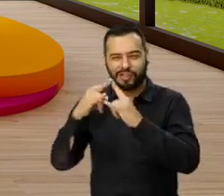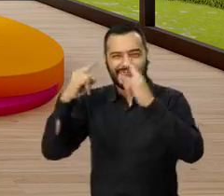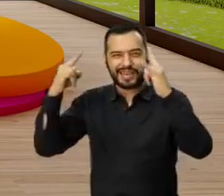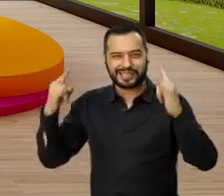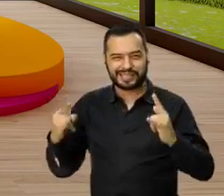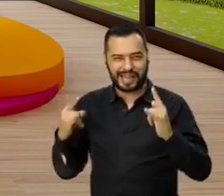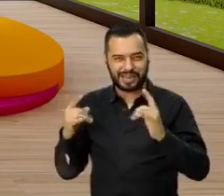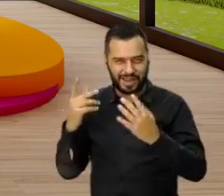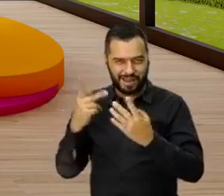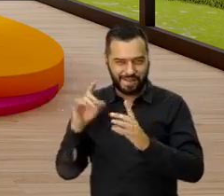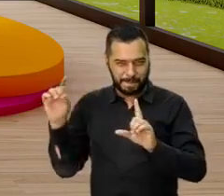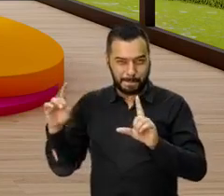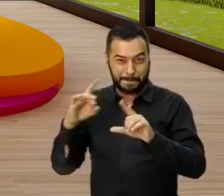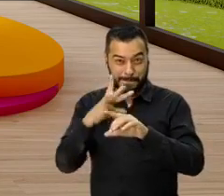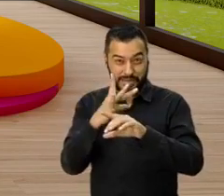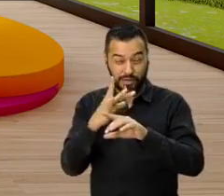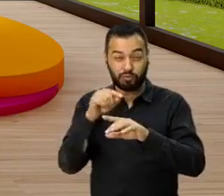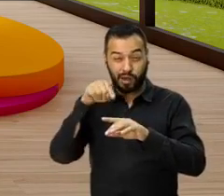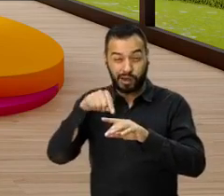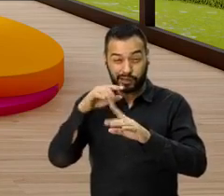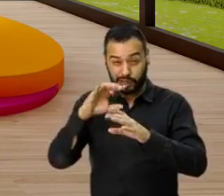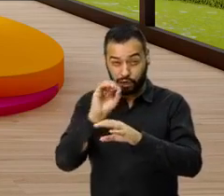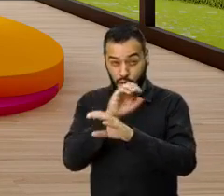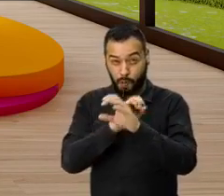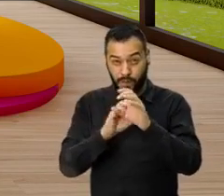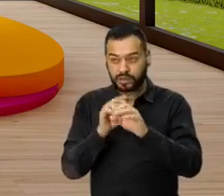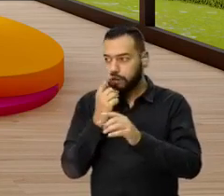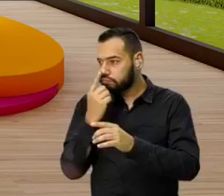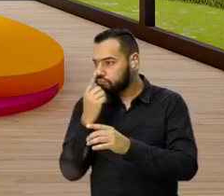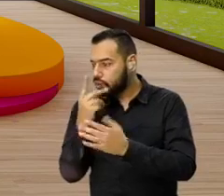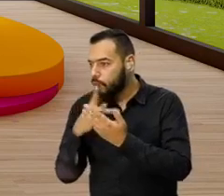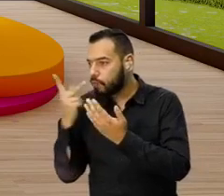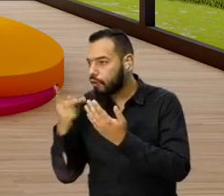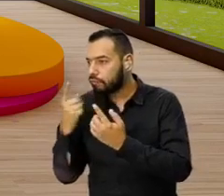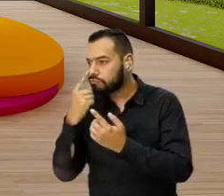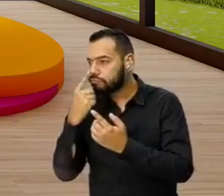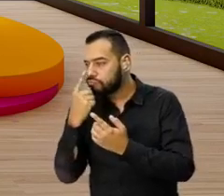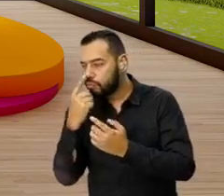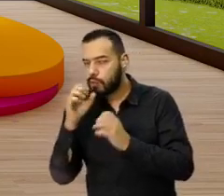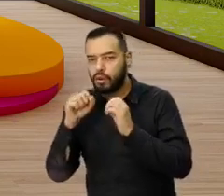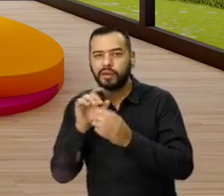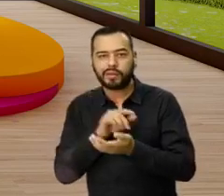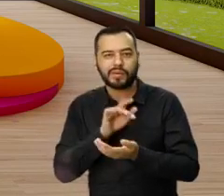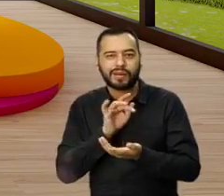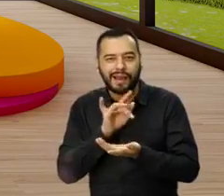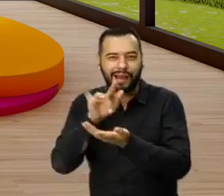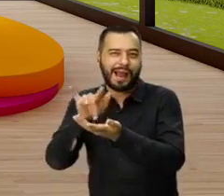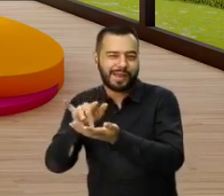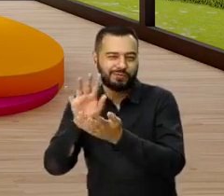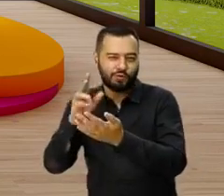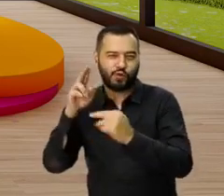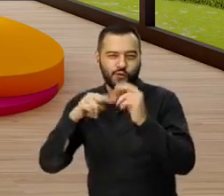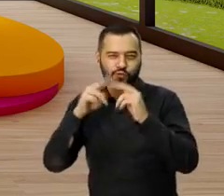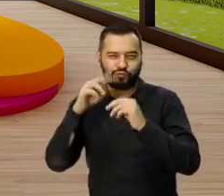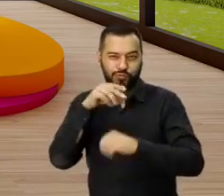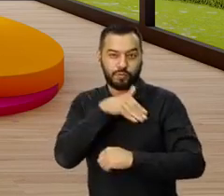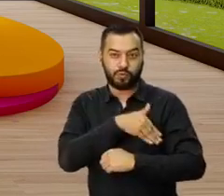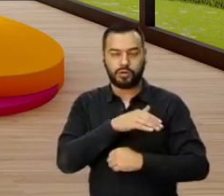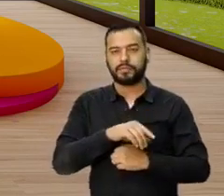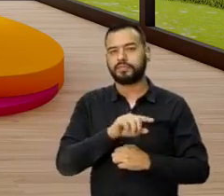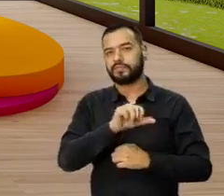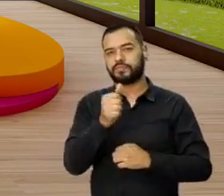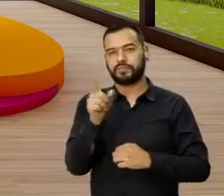de nuestra feria virtual de vivienda aquí en Compensar y también van a poder acercarse a la constructora Bolívar. Santiago